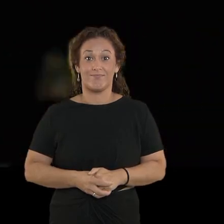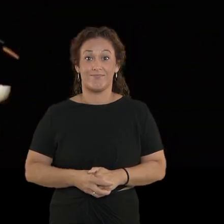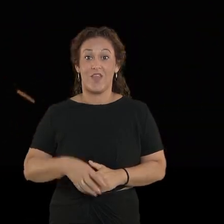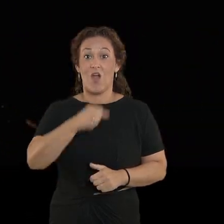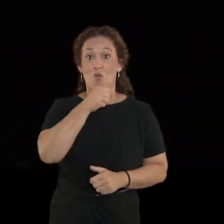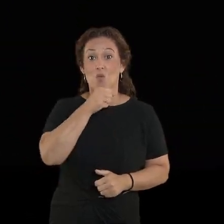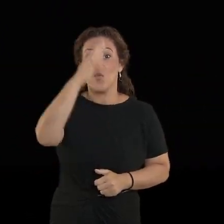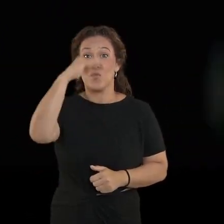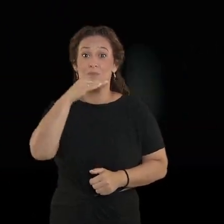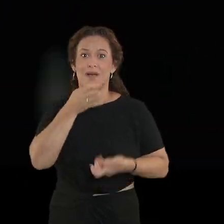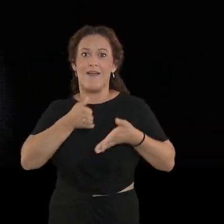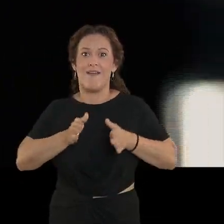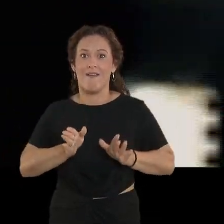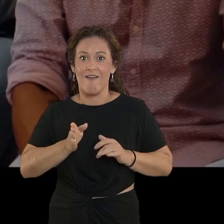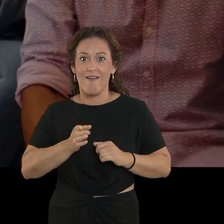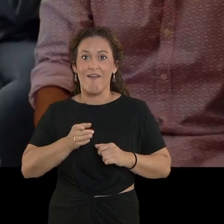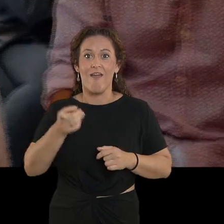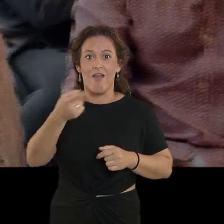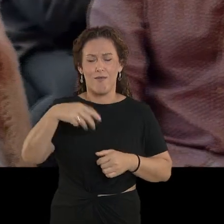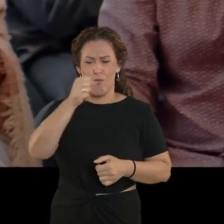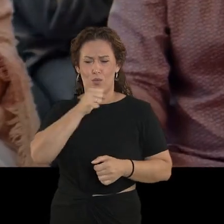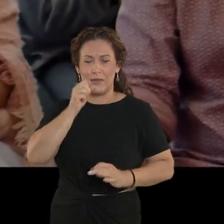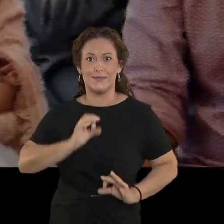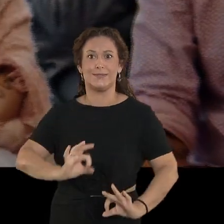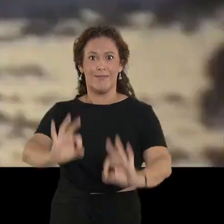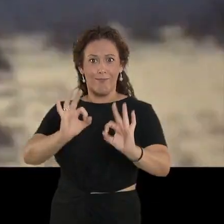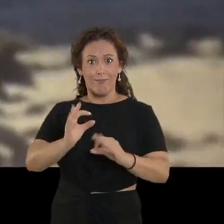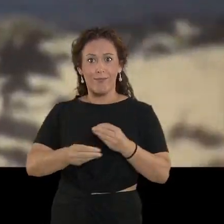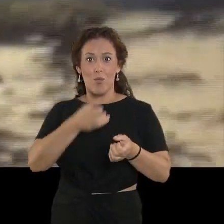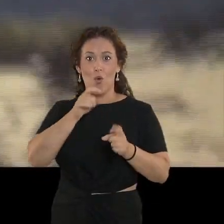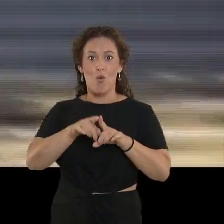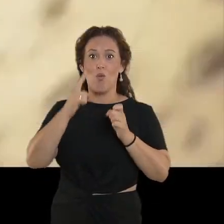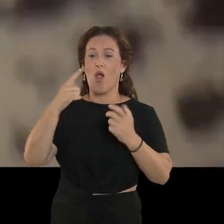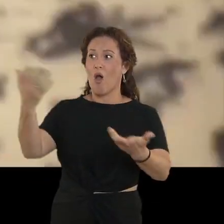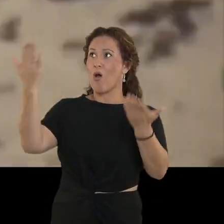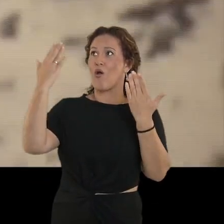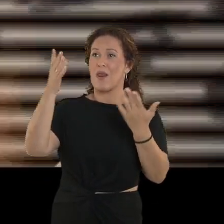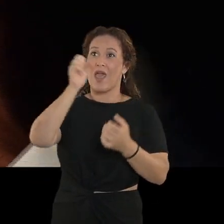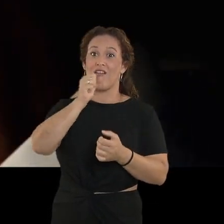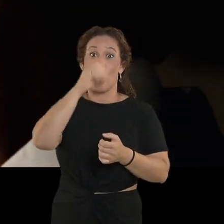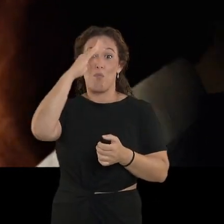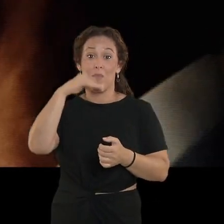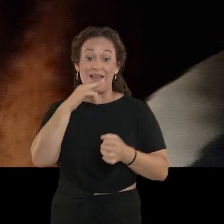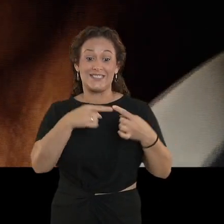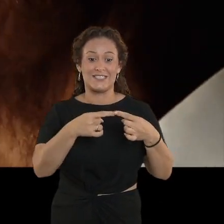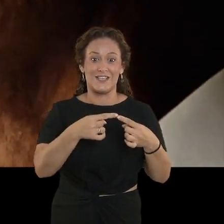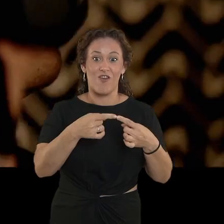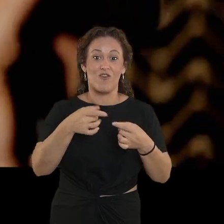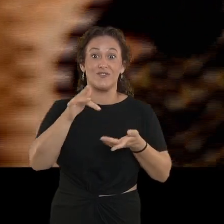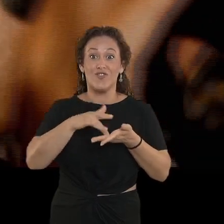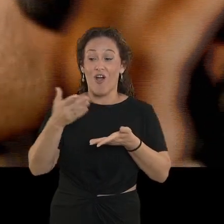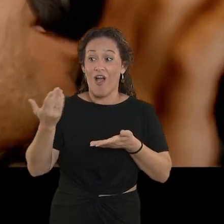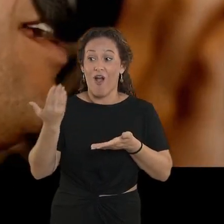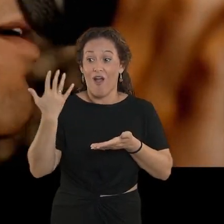ayer. Abuelo, padre e hija se han marcado un feat muy especial. Un tributo a una de las canciones que su papá y su tío